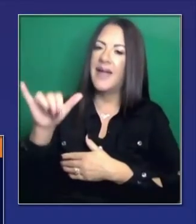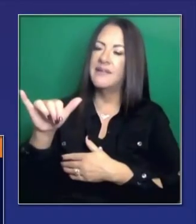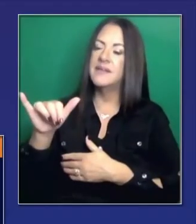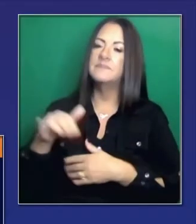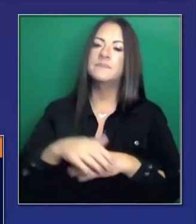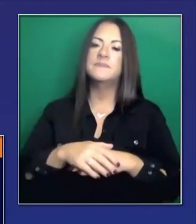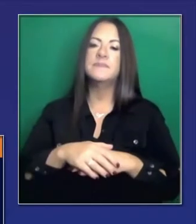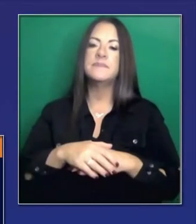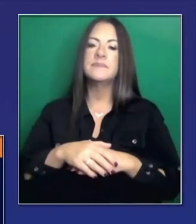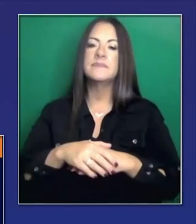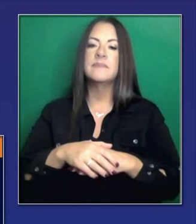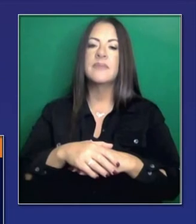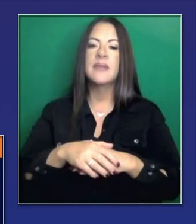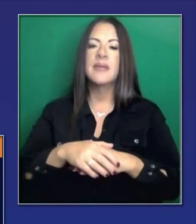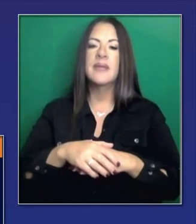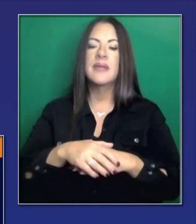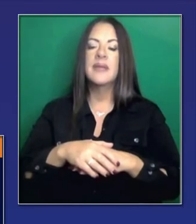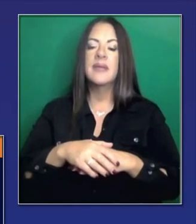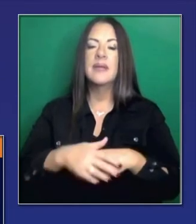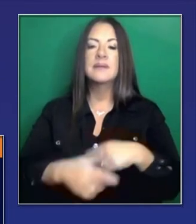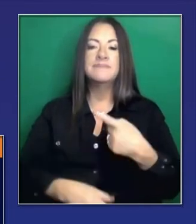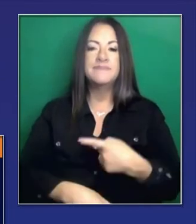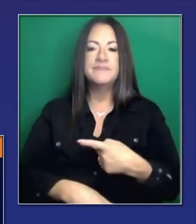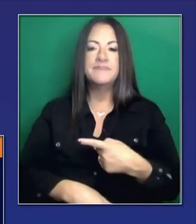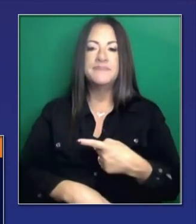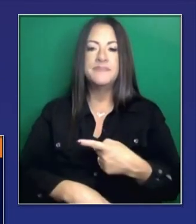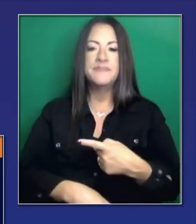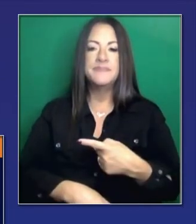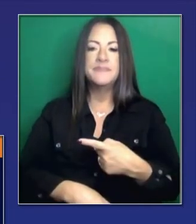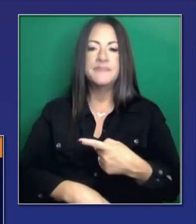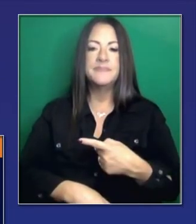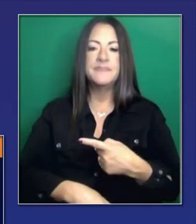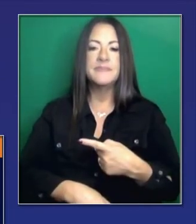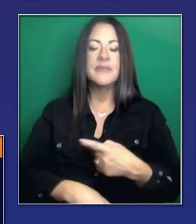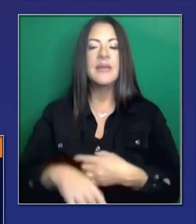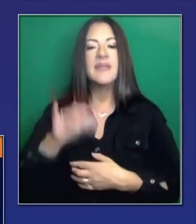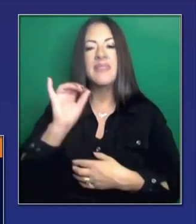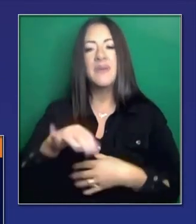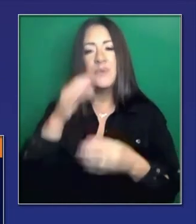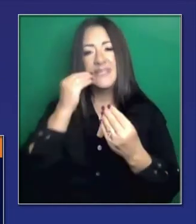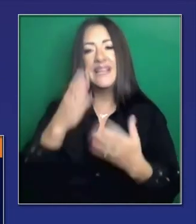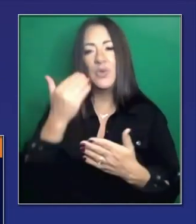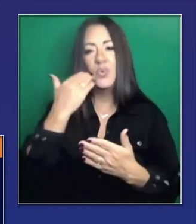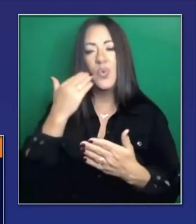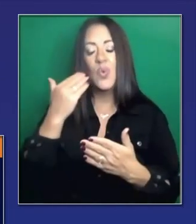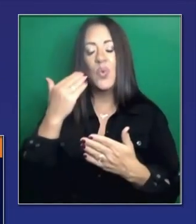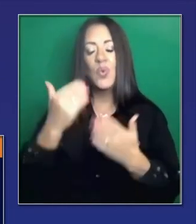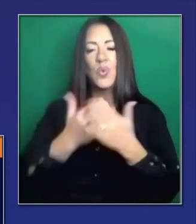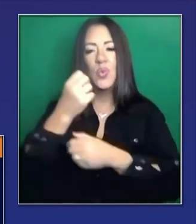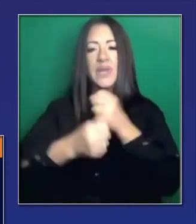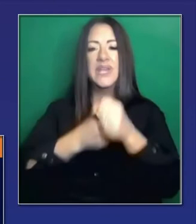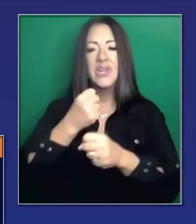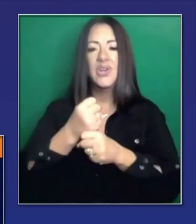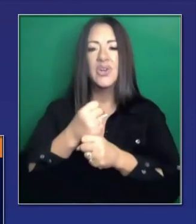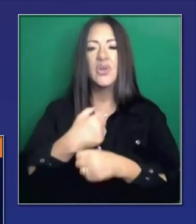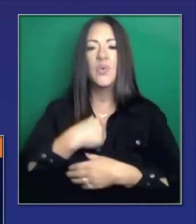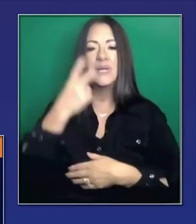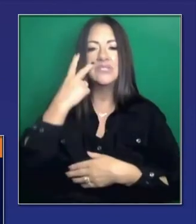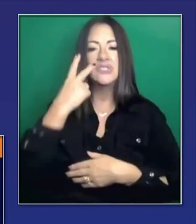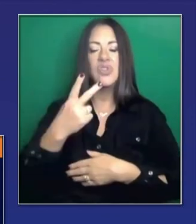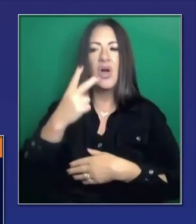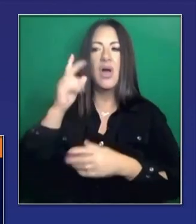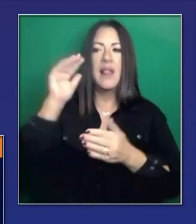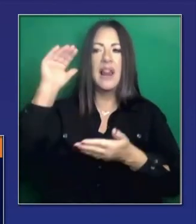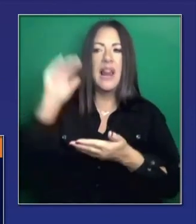Gally y agregaré y les mostraré esta transferencia rápidamente que es indicadora. Vemos una baja